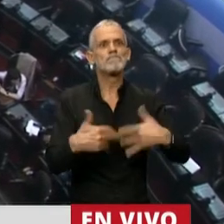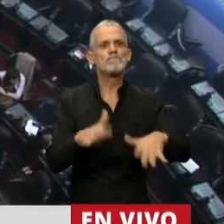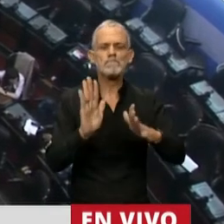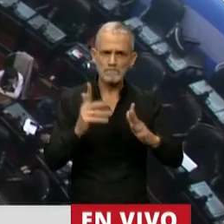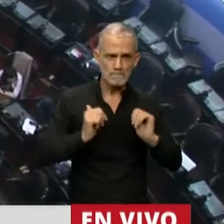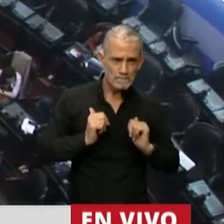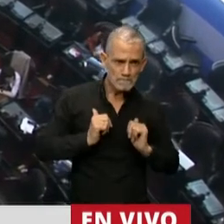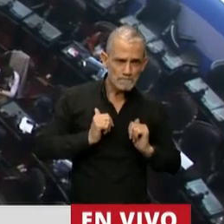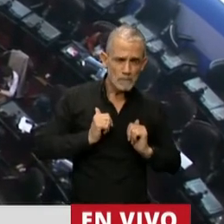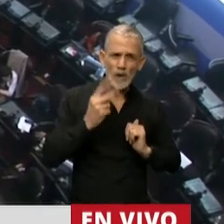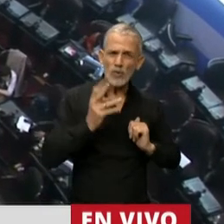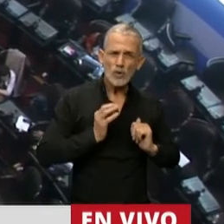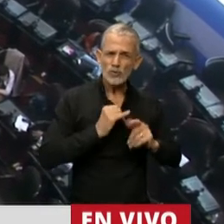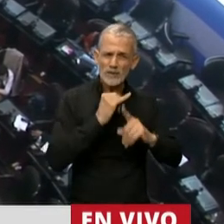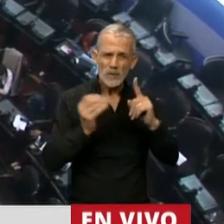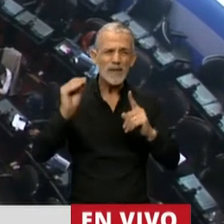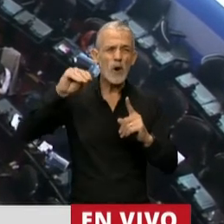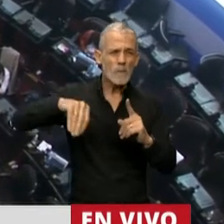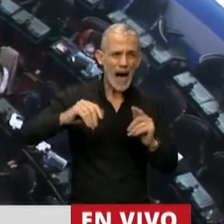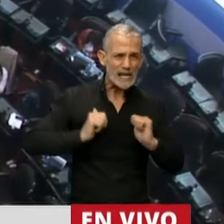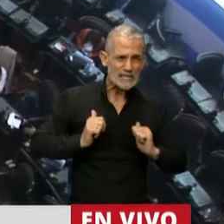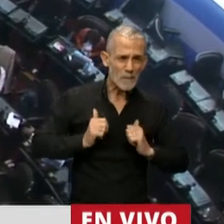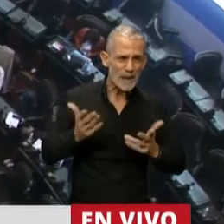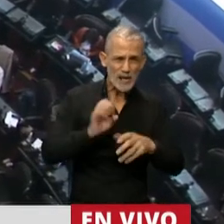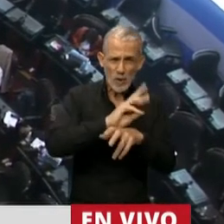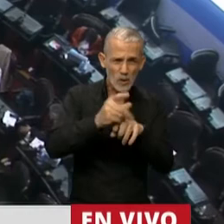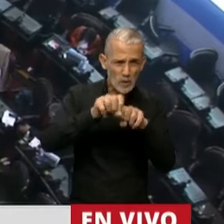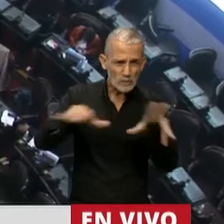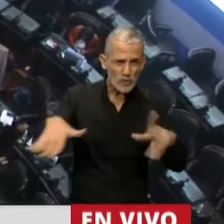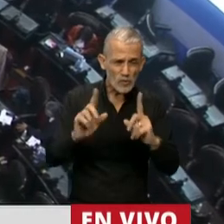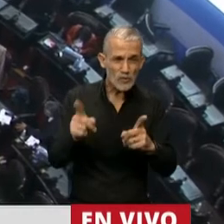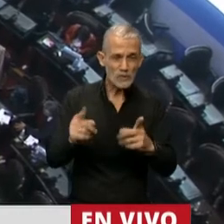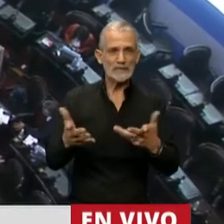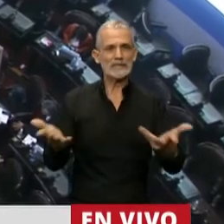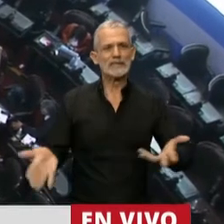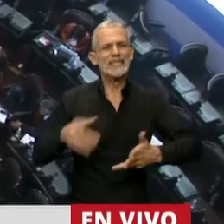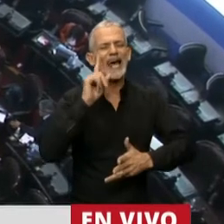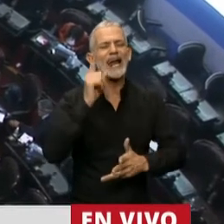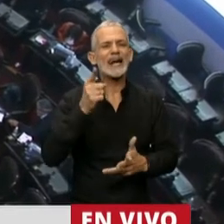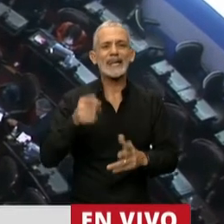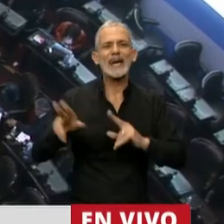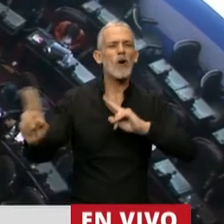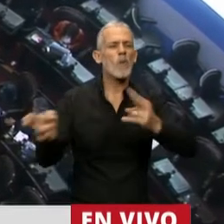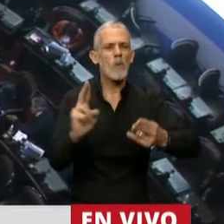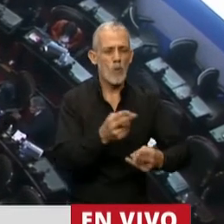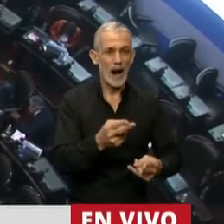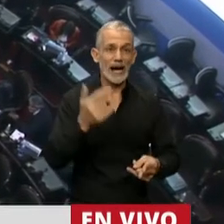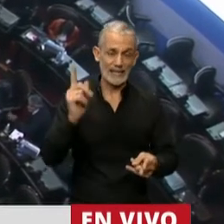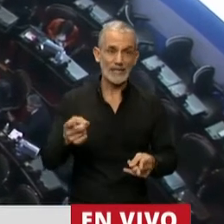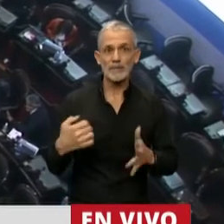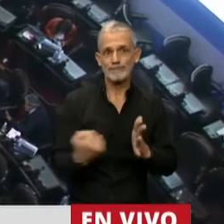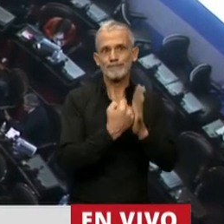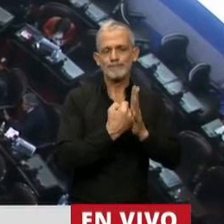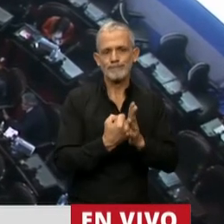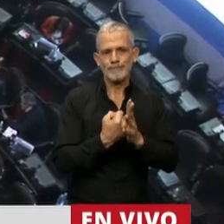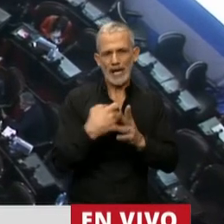vamos a estar con dos años y medio más de pandemia con el riesgo de muerte y el impacto